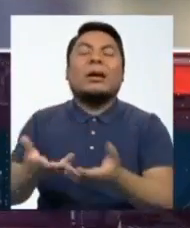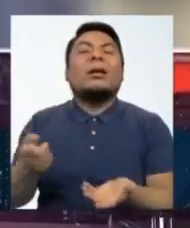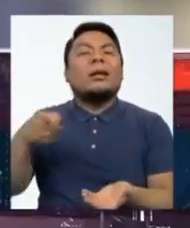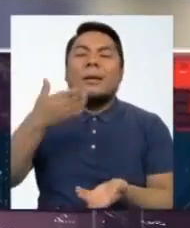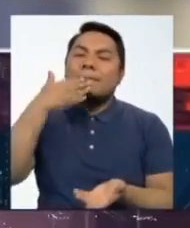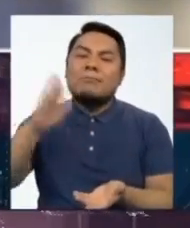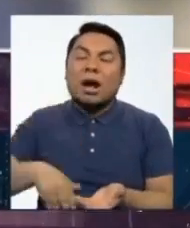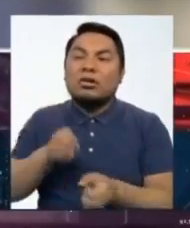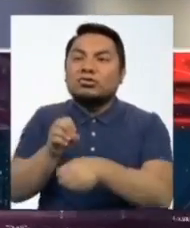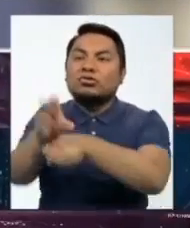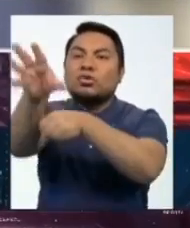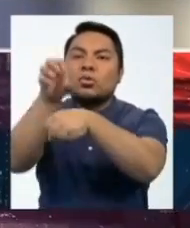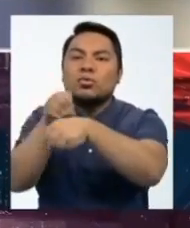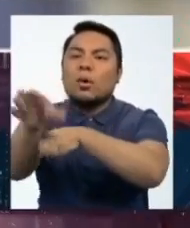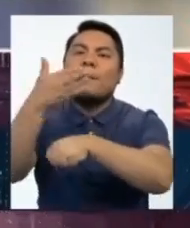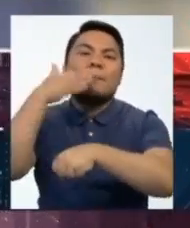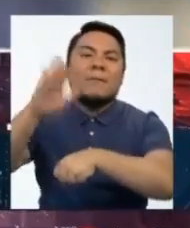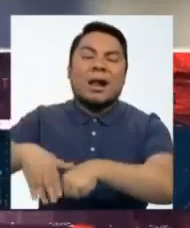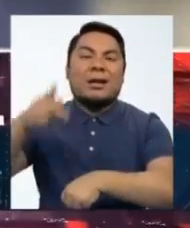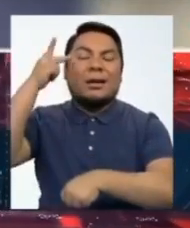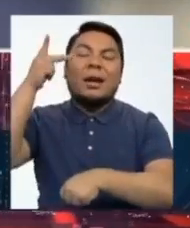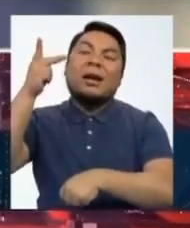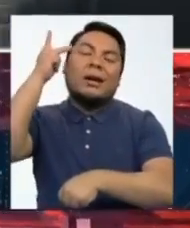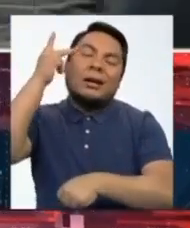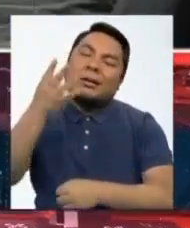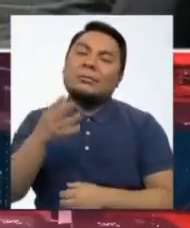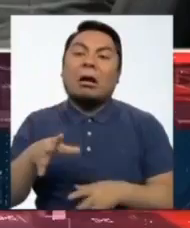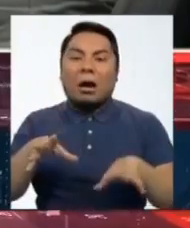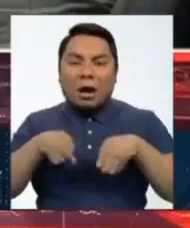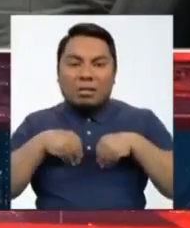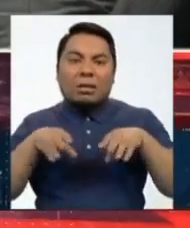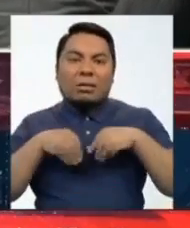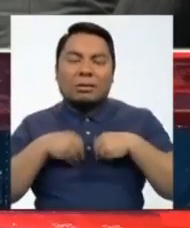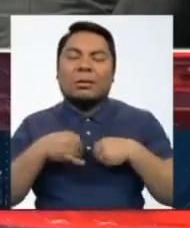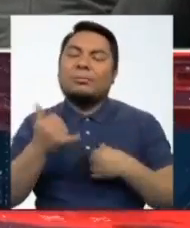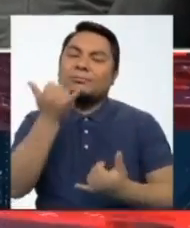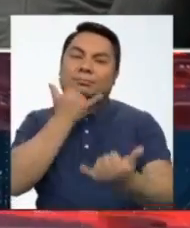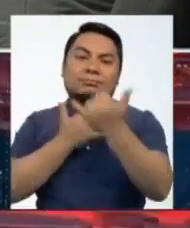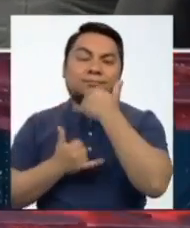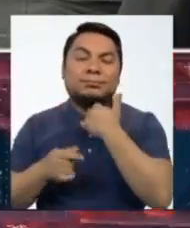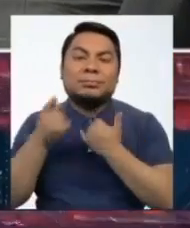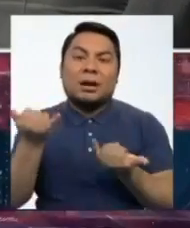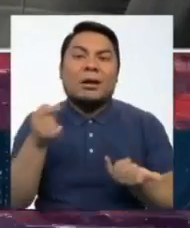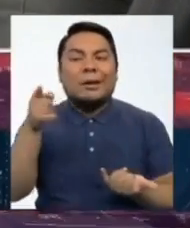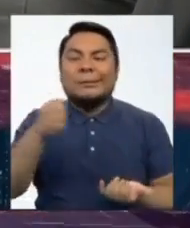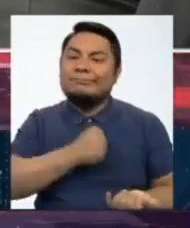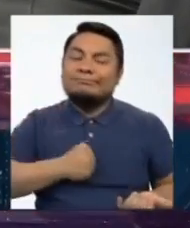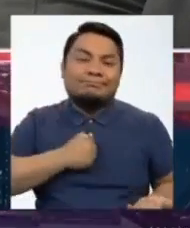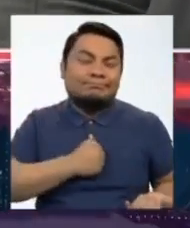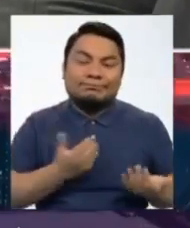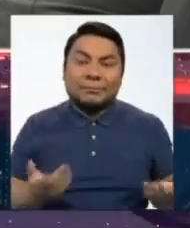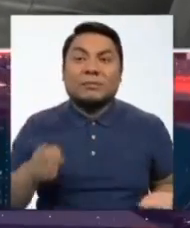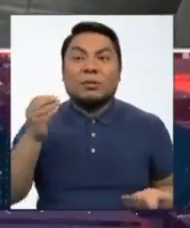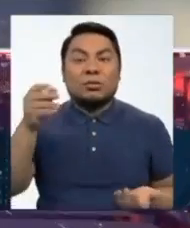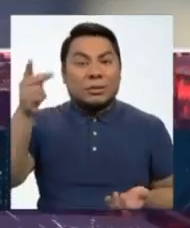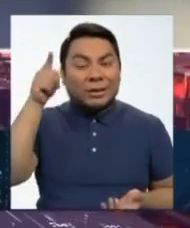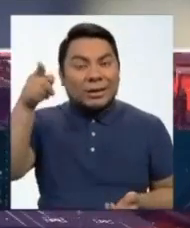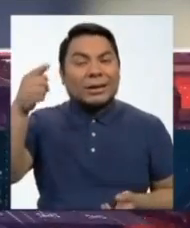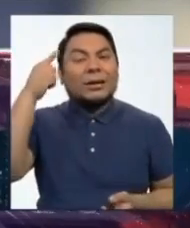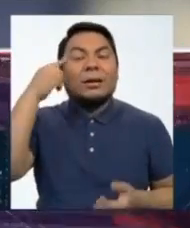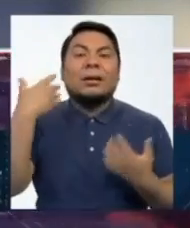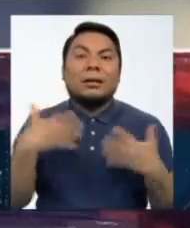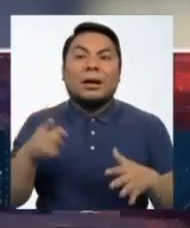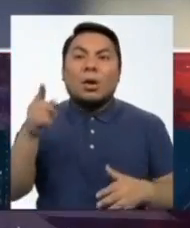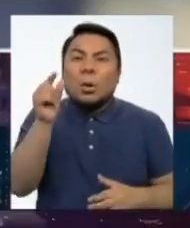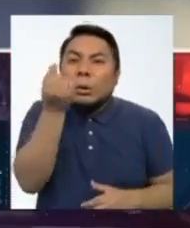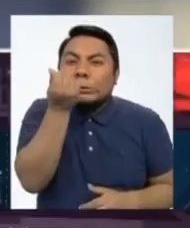consecuencias jurídicas que hoy afronta la señora Keiko Fujimori que en mi condición de política y de mujer es lamentable porque ella estuvo a punto